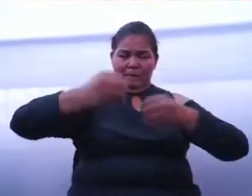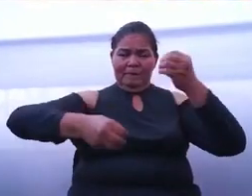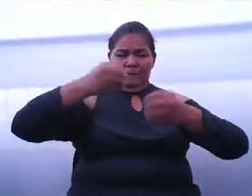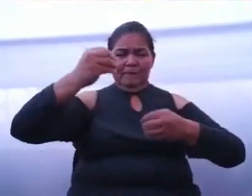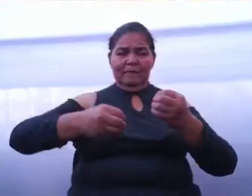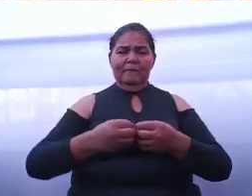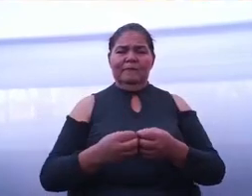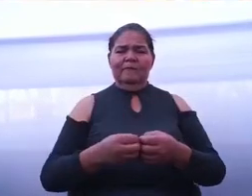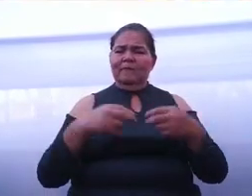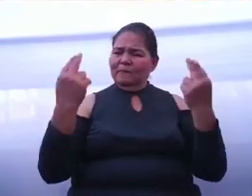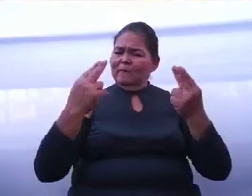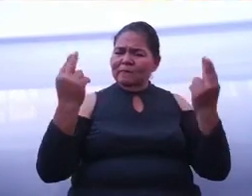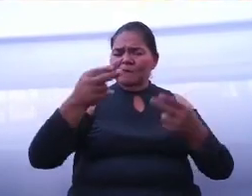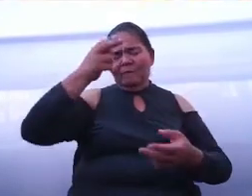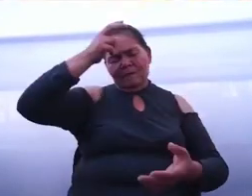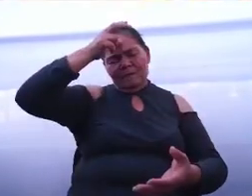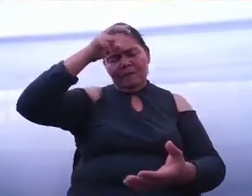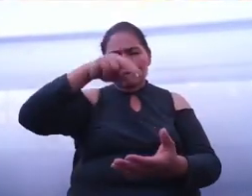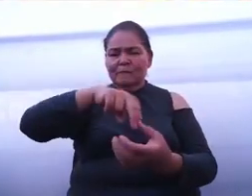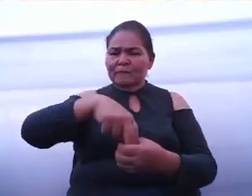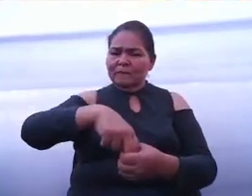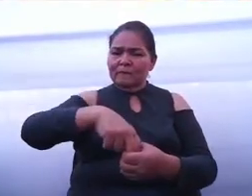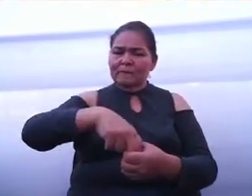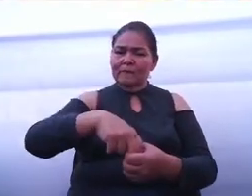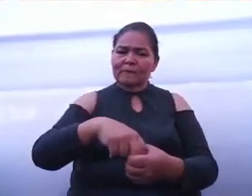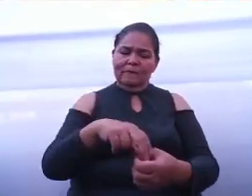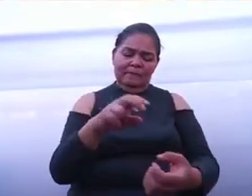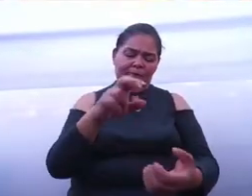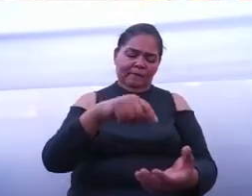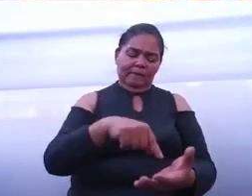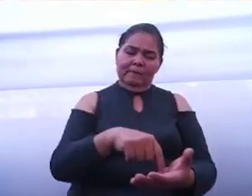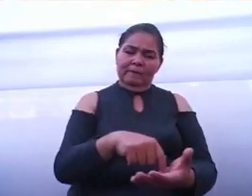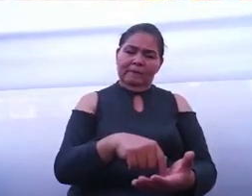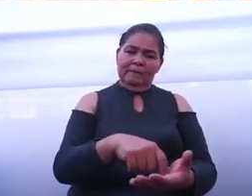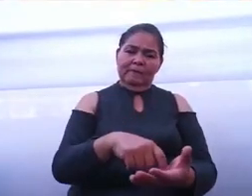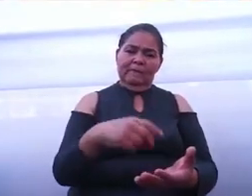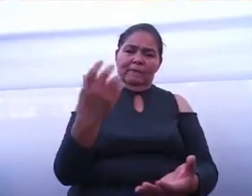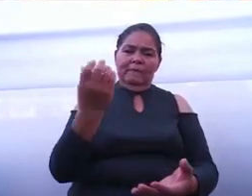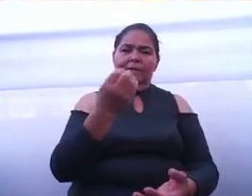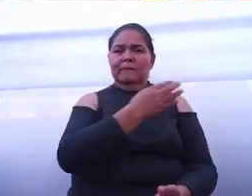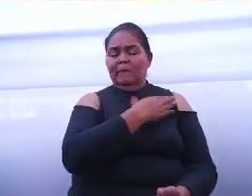creer en el Estado de Derecho, en el Estado de Bienestar.